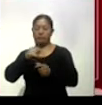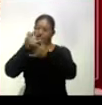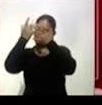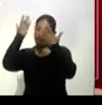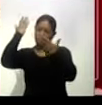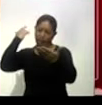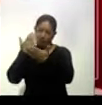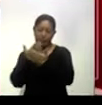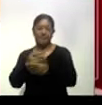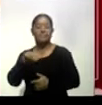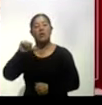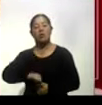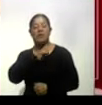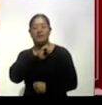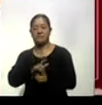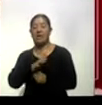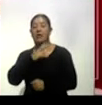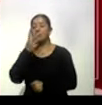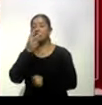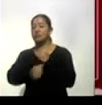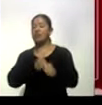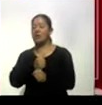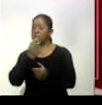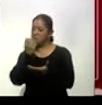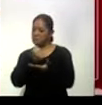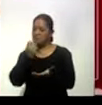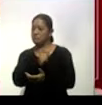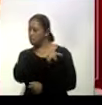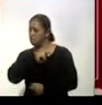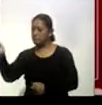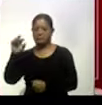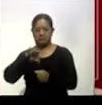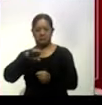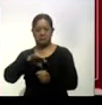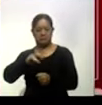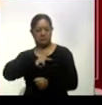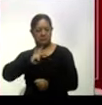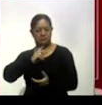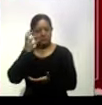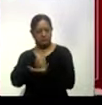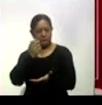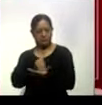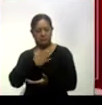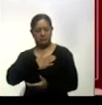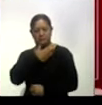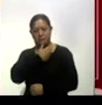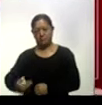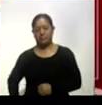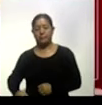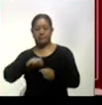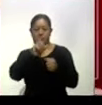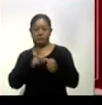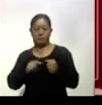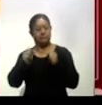es un día especial, cumplimos dos años del triunfo que por mandato del pueblo nos otorgó este honroso cargo de presidente de la República